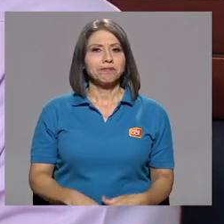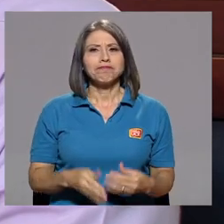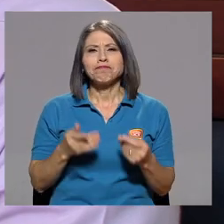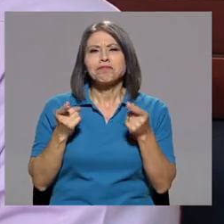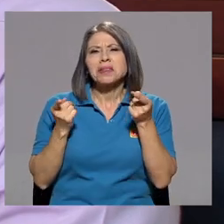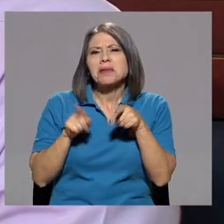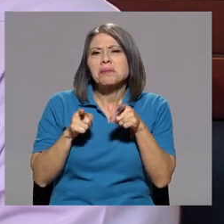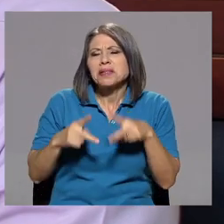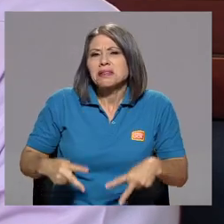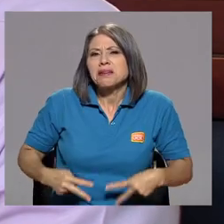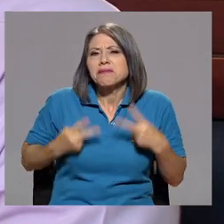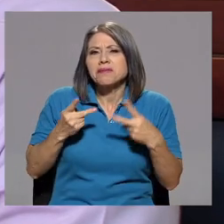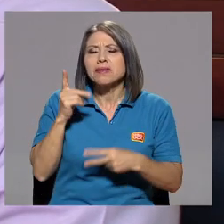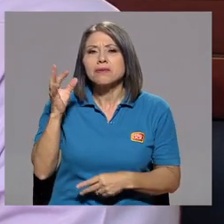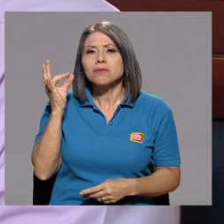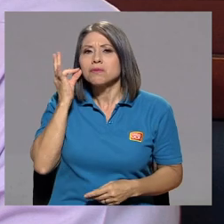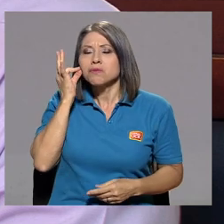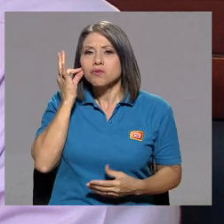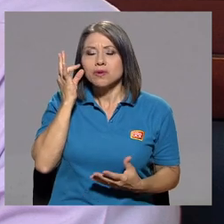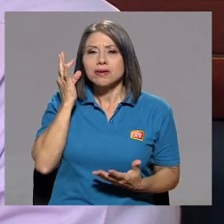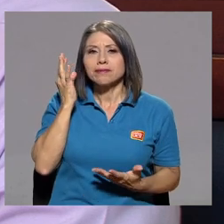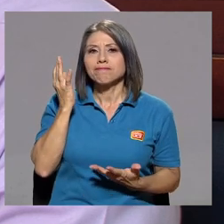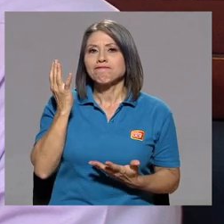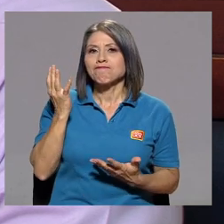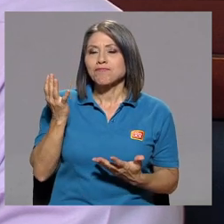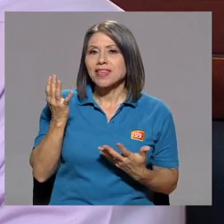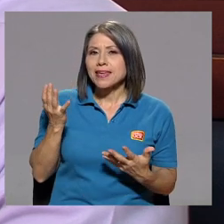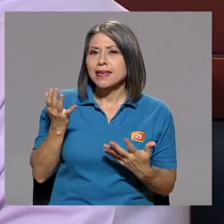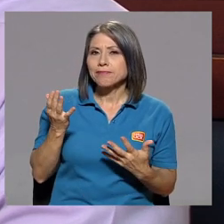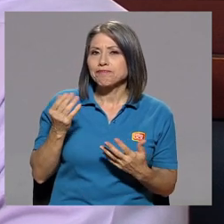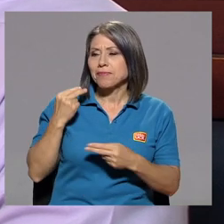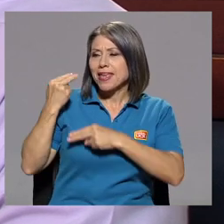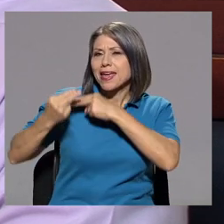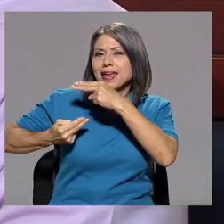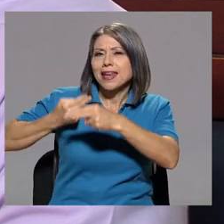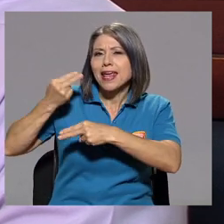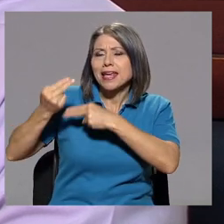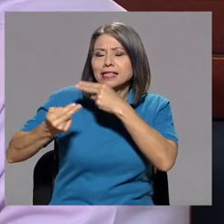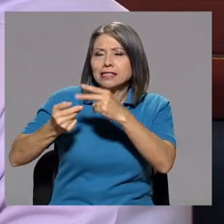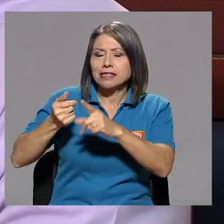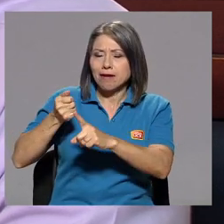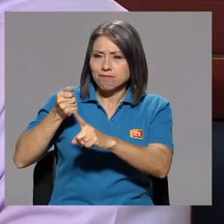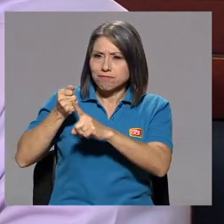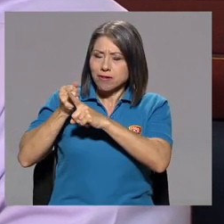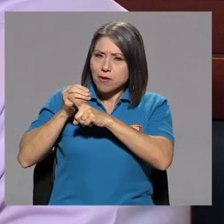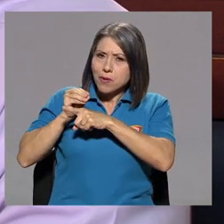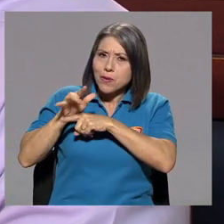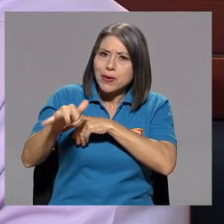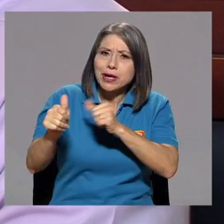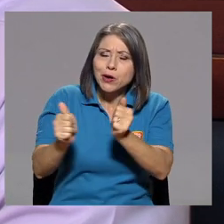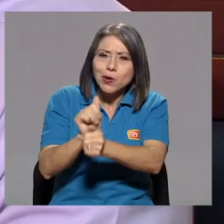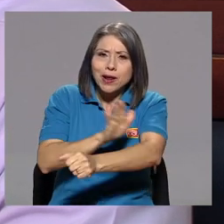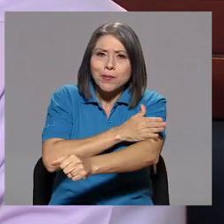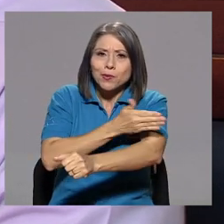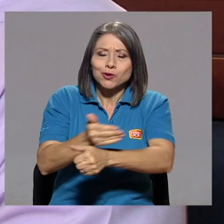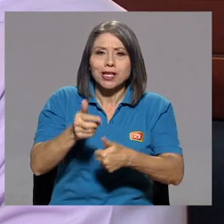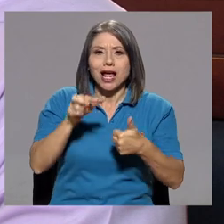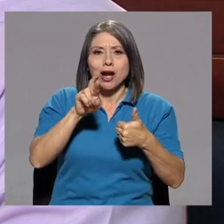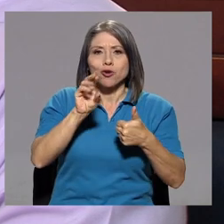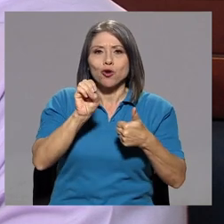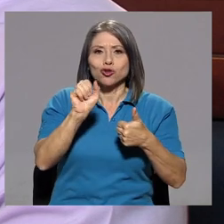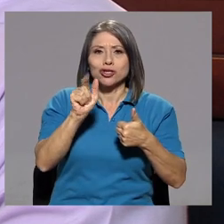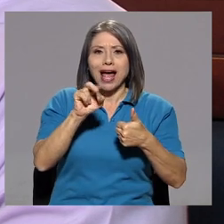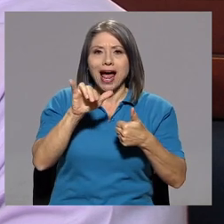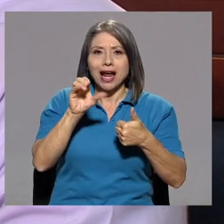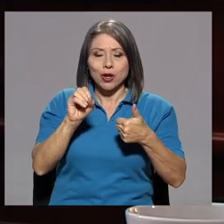¿Qué pasa en la vida de una mujer que la herencia le marca tanto con la música? Doña Rosario